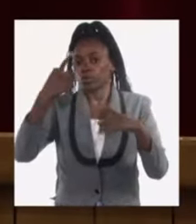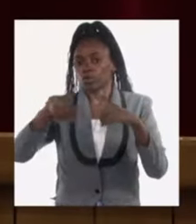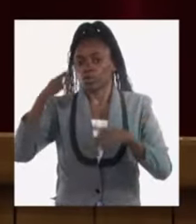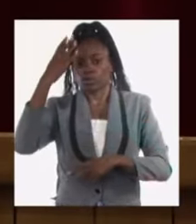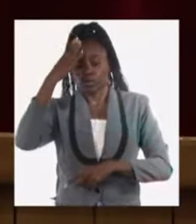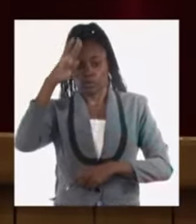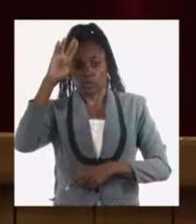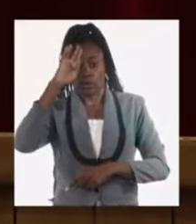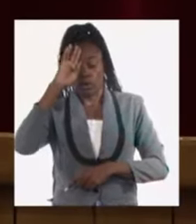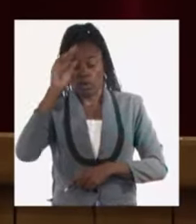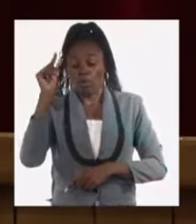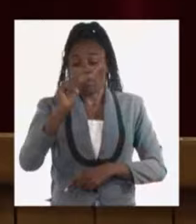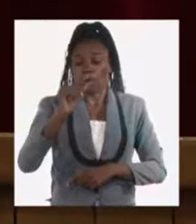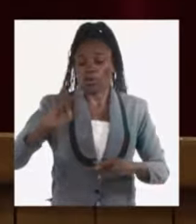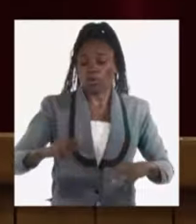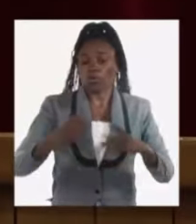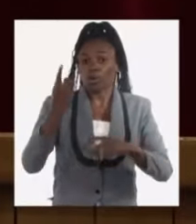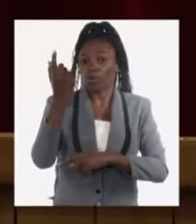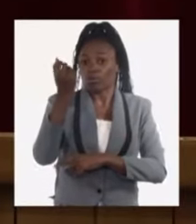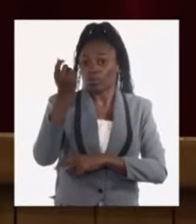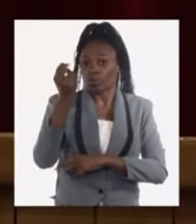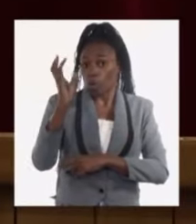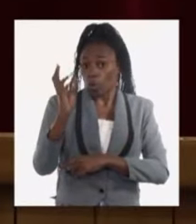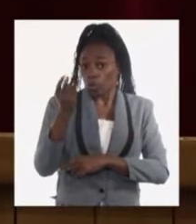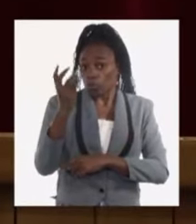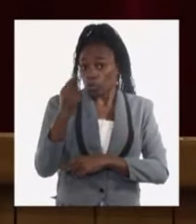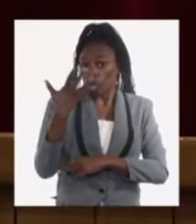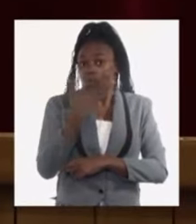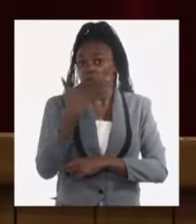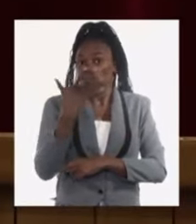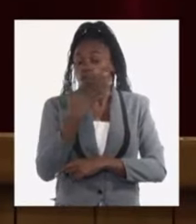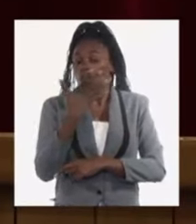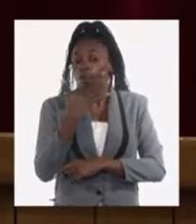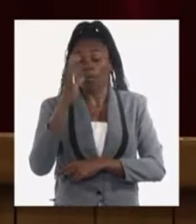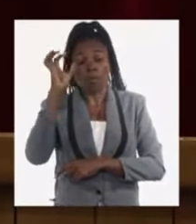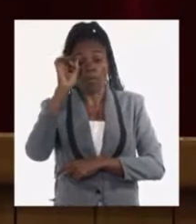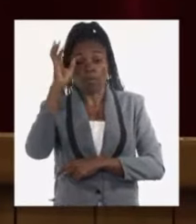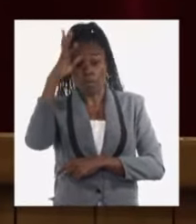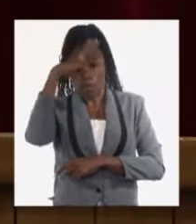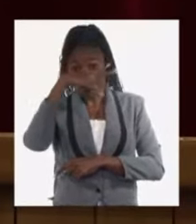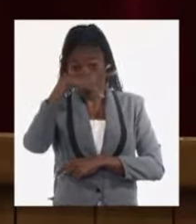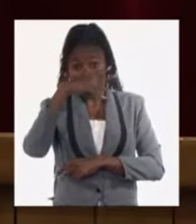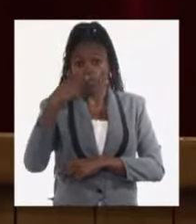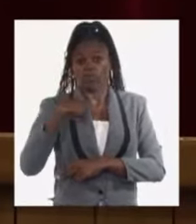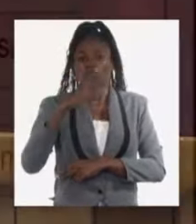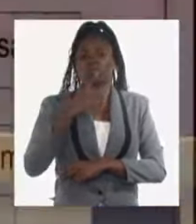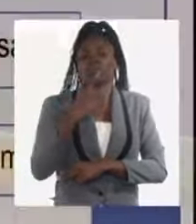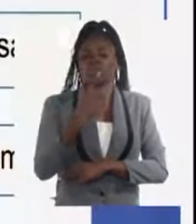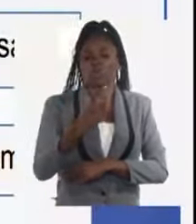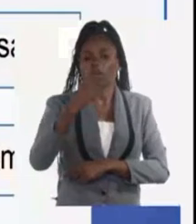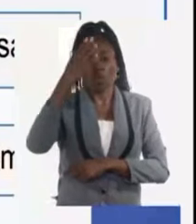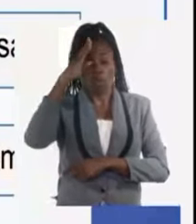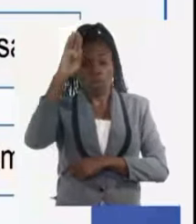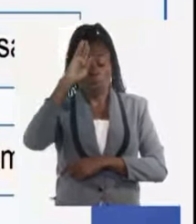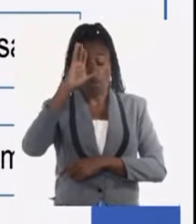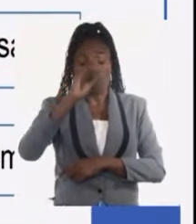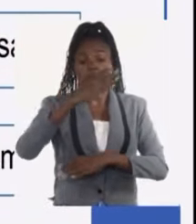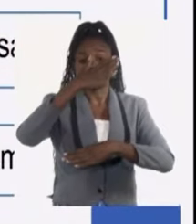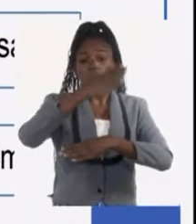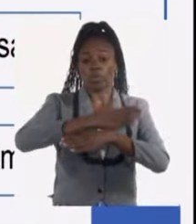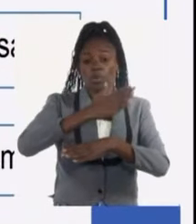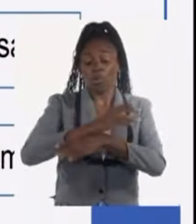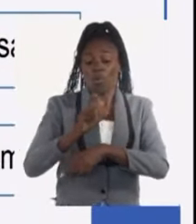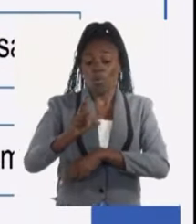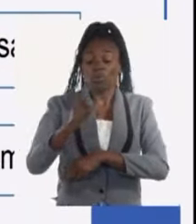con retomar las cifras que fueron expuestas por nuestro canciller en la denuncia de nuestro país al bloqueo, en el